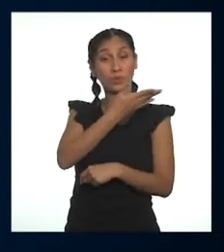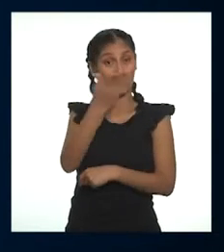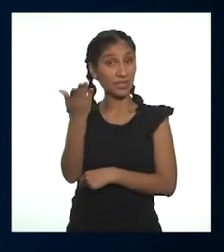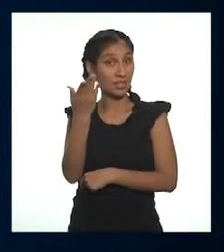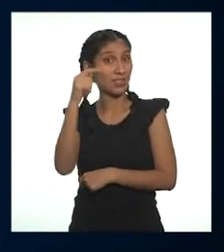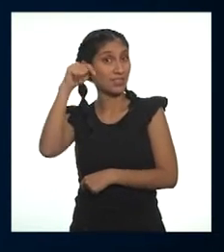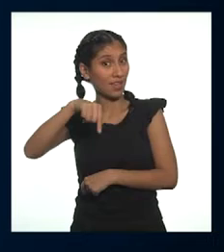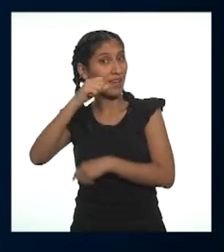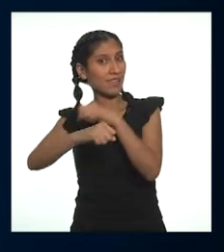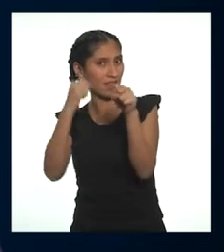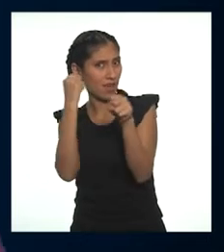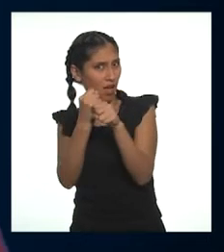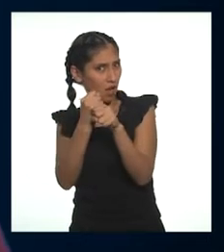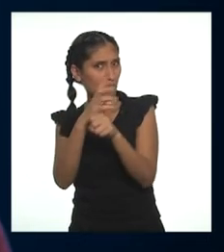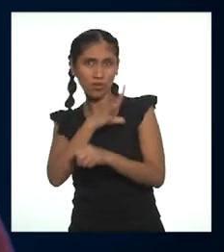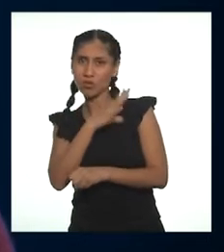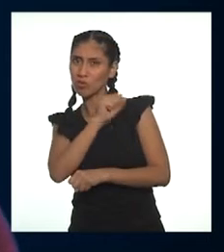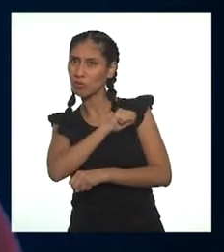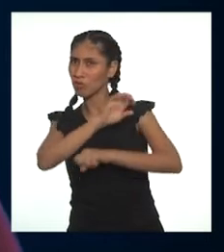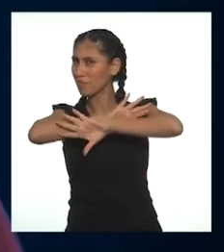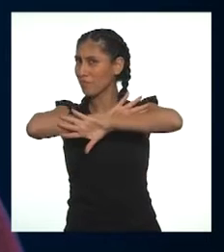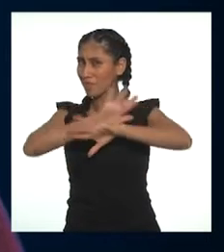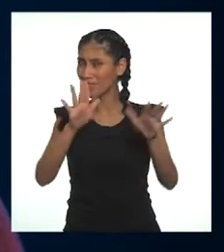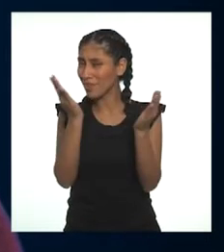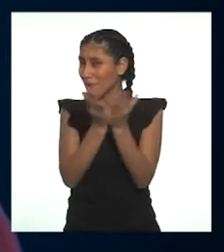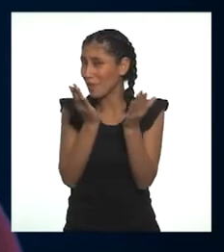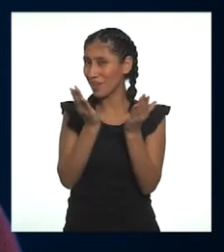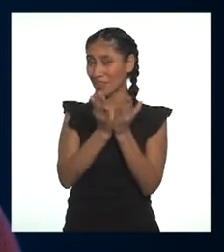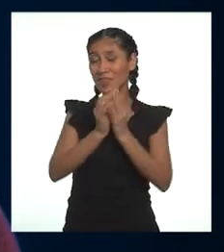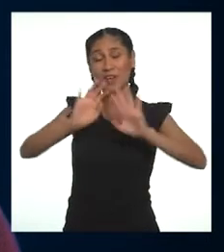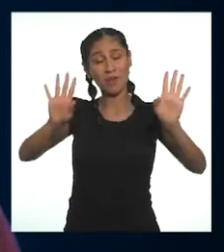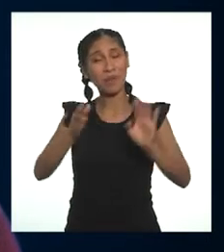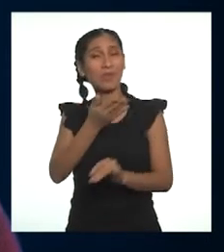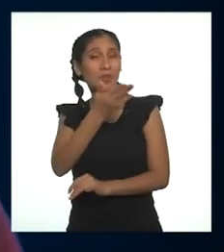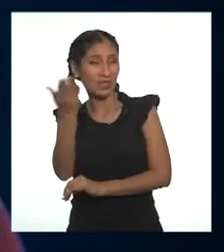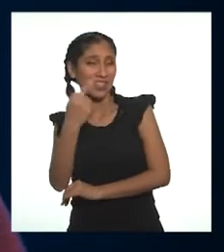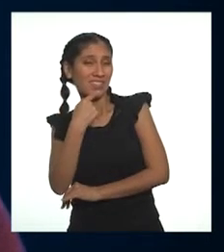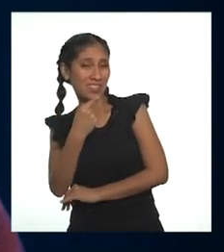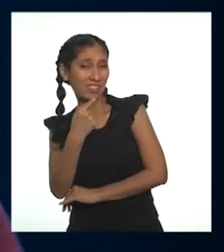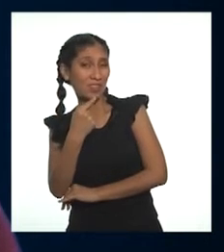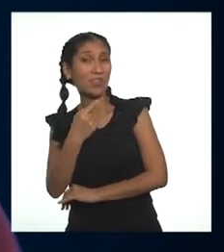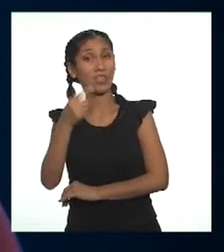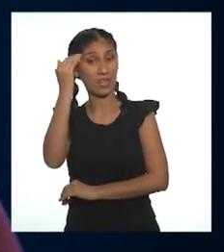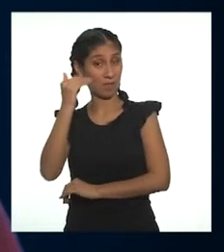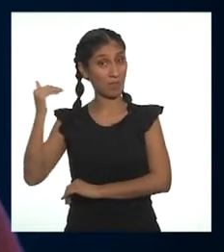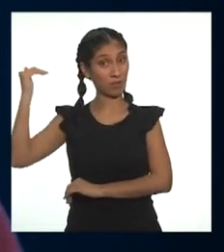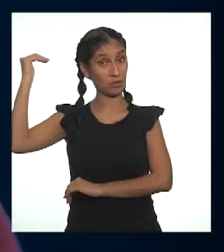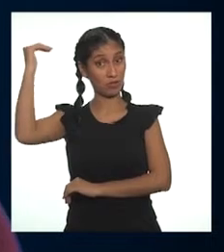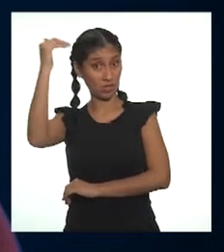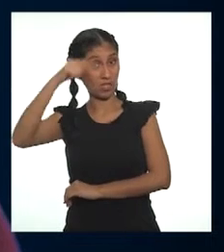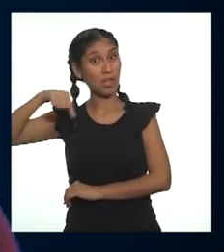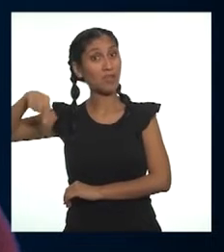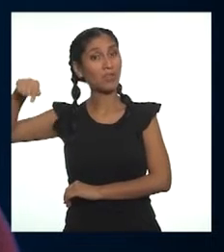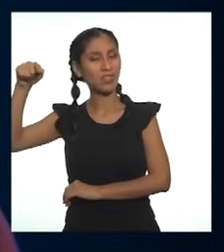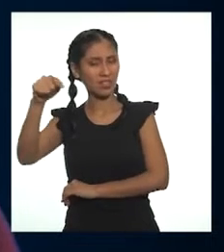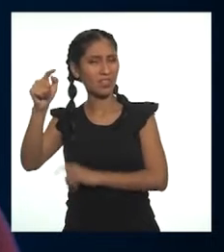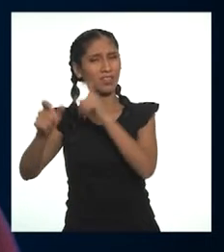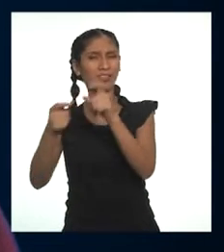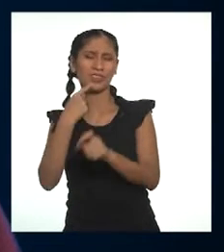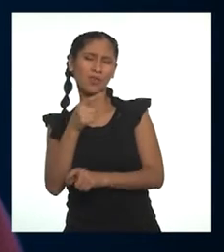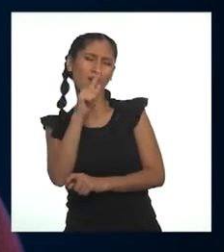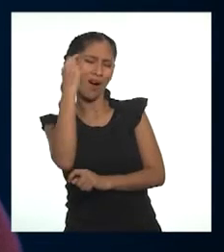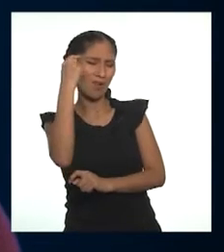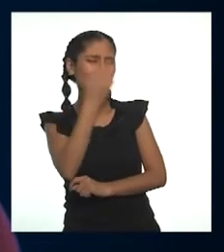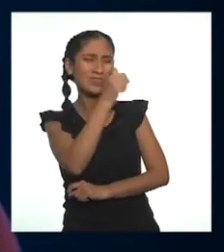su última etapa escolar. Seguramente, habrás escuchado decir a los adultos que la etapa escolar es una de las que más se